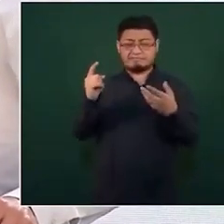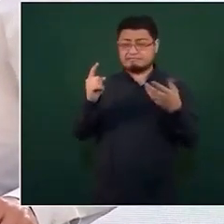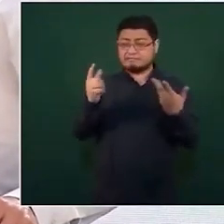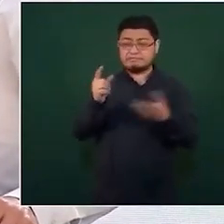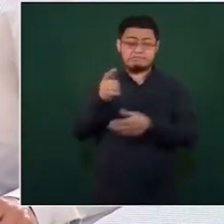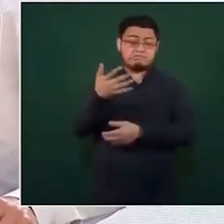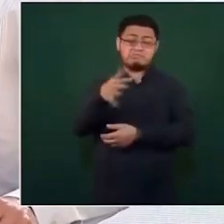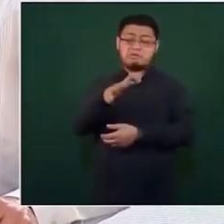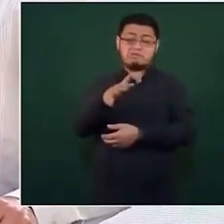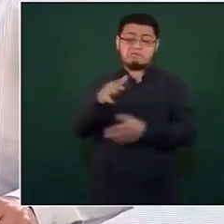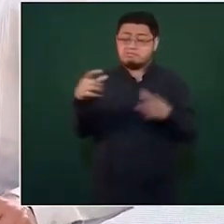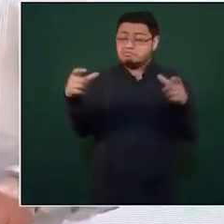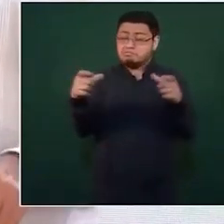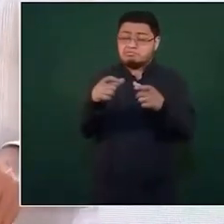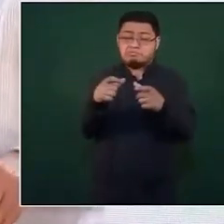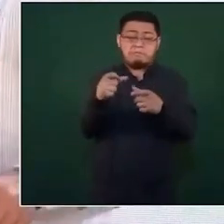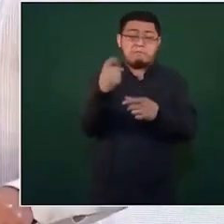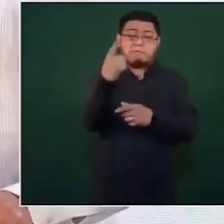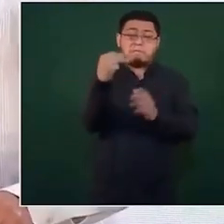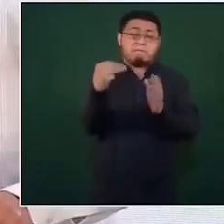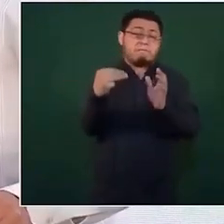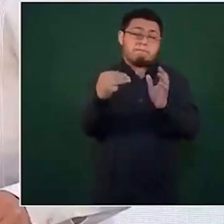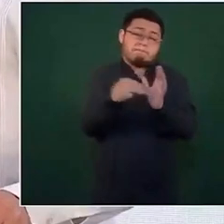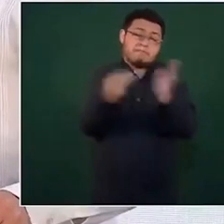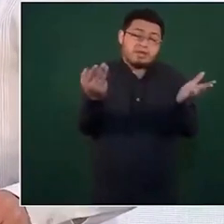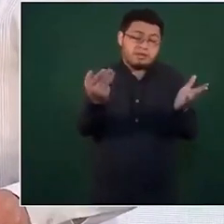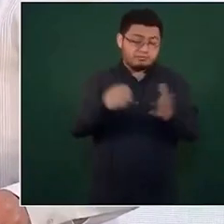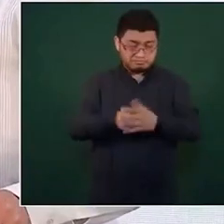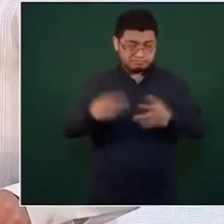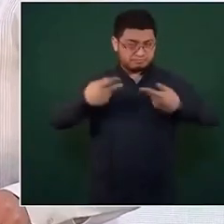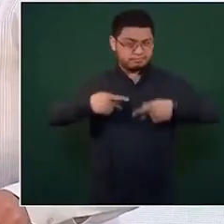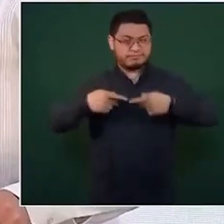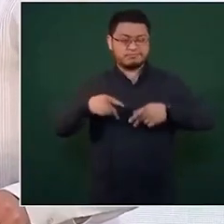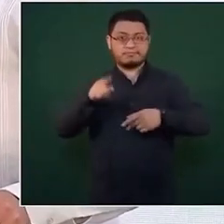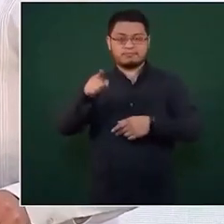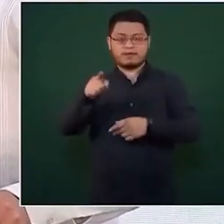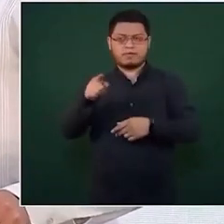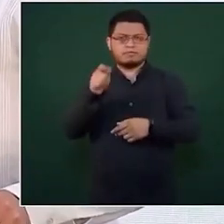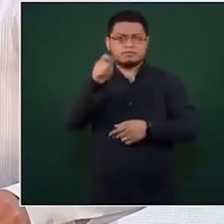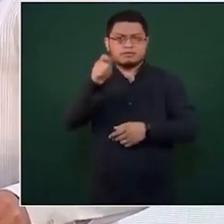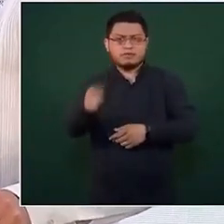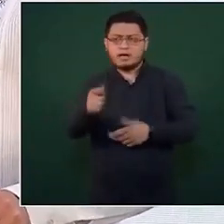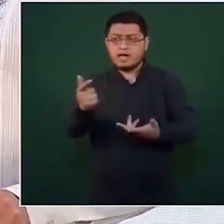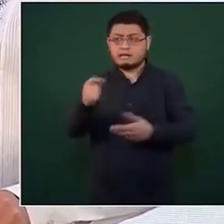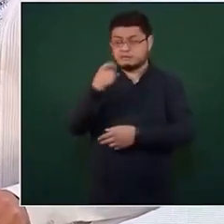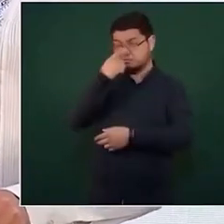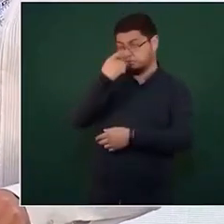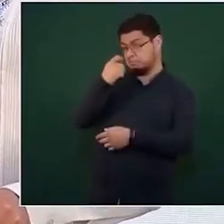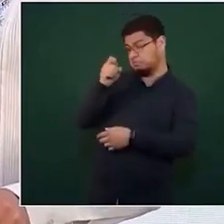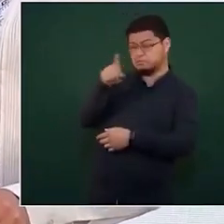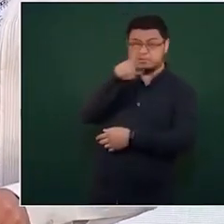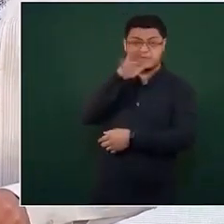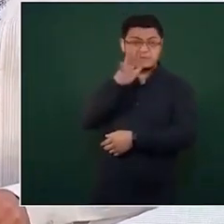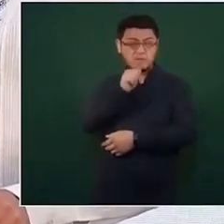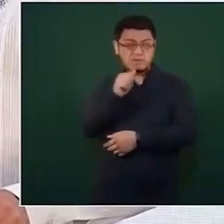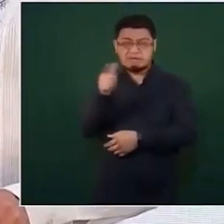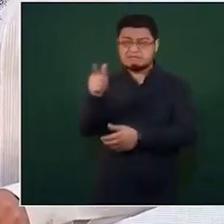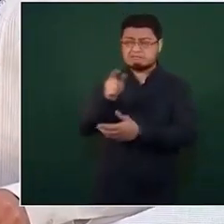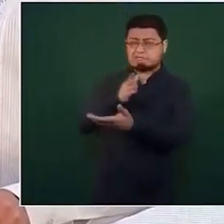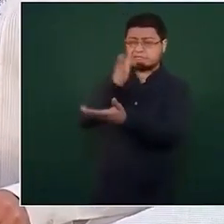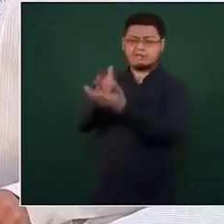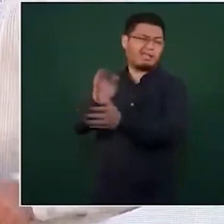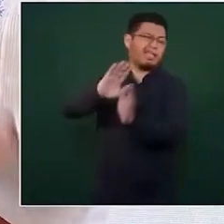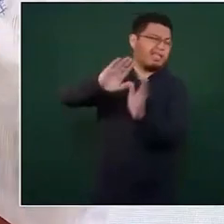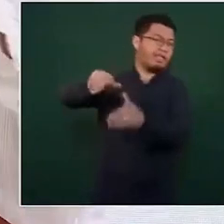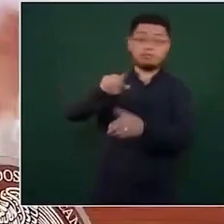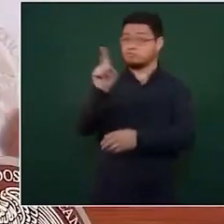habitantes y la complejidad territorial no será limitación porque la prioridad establecida por el presidente desde el principio